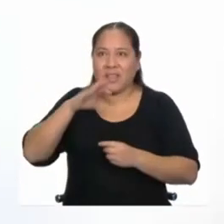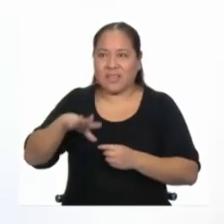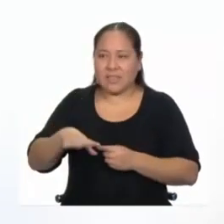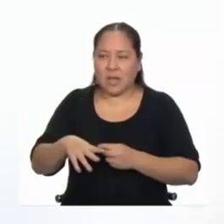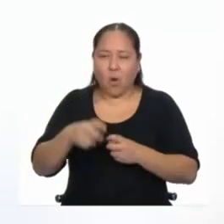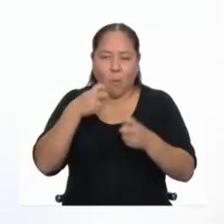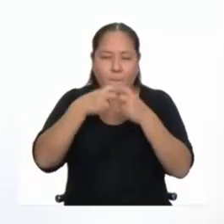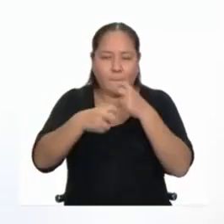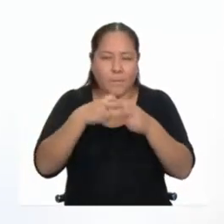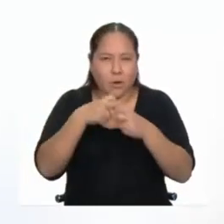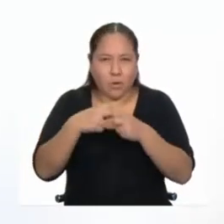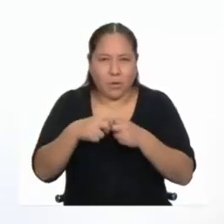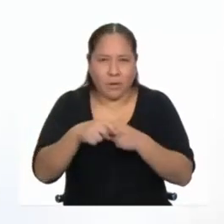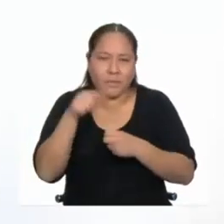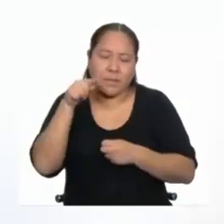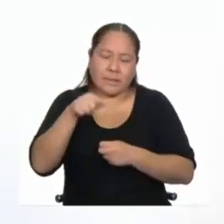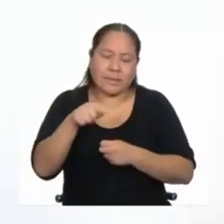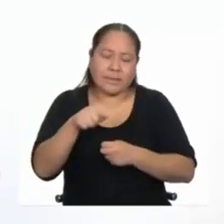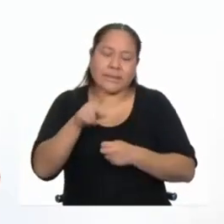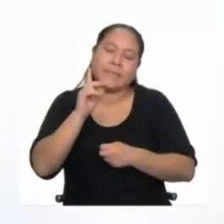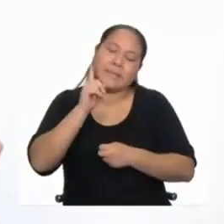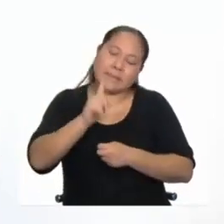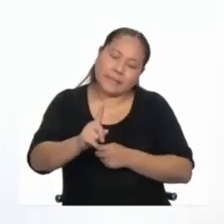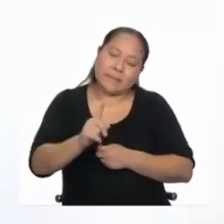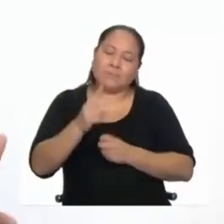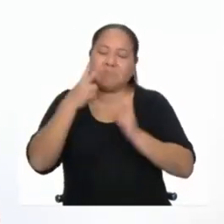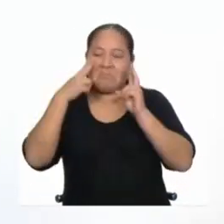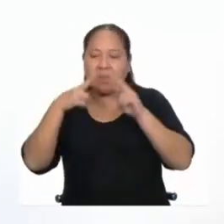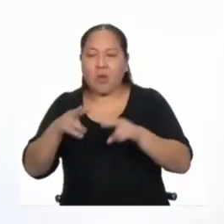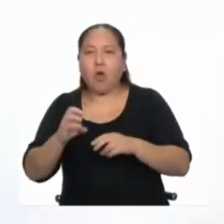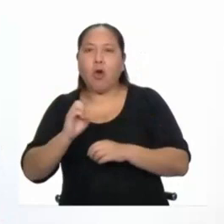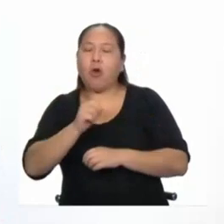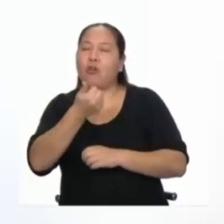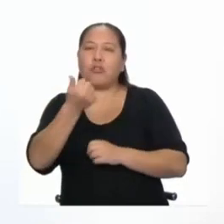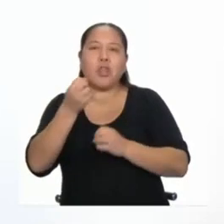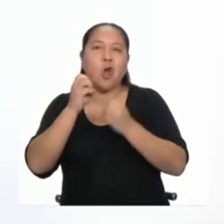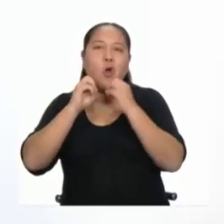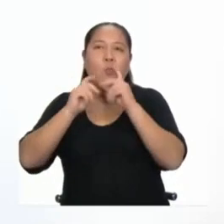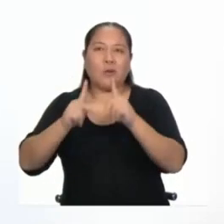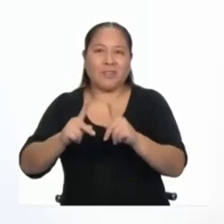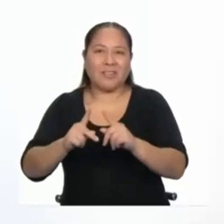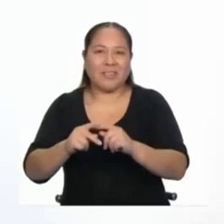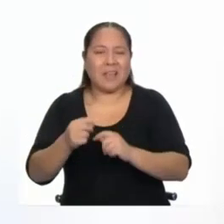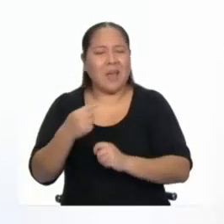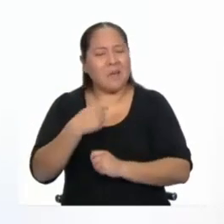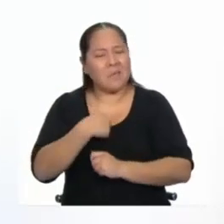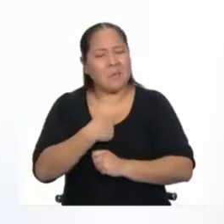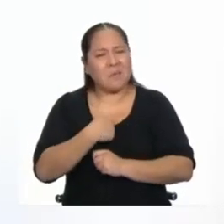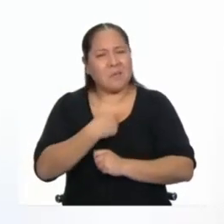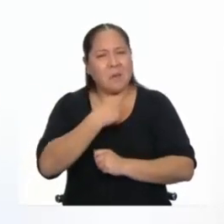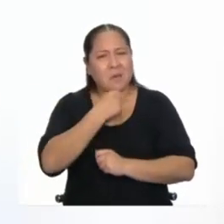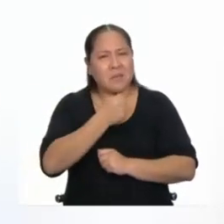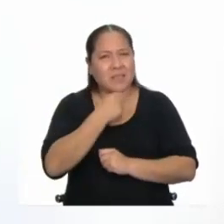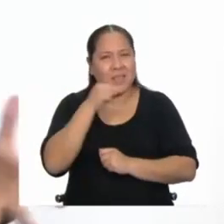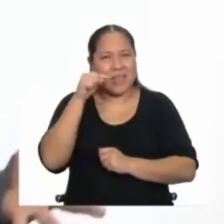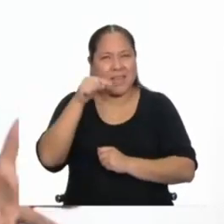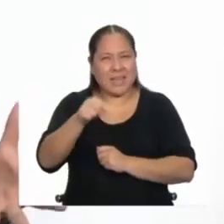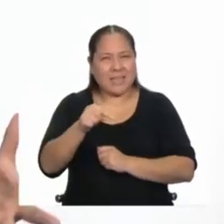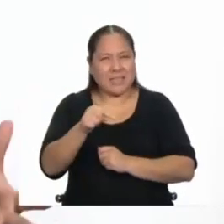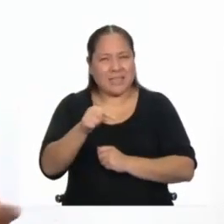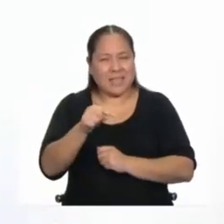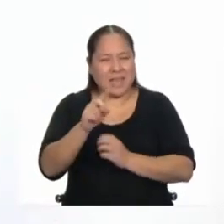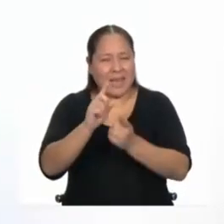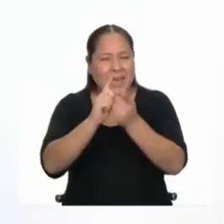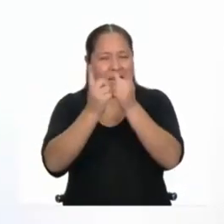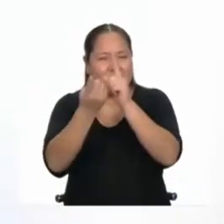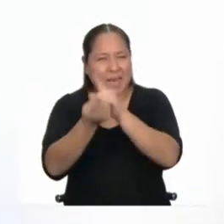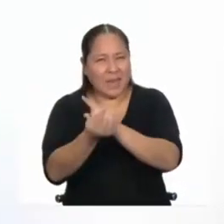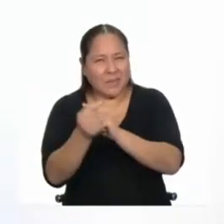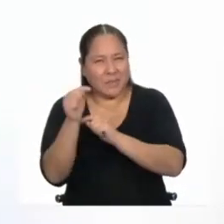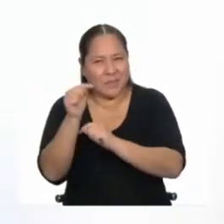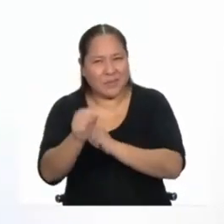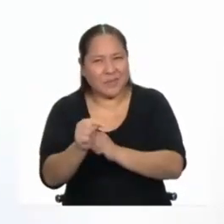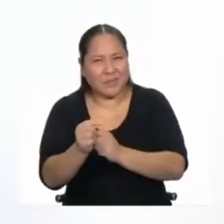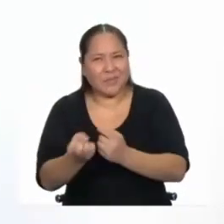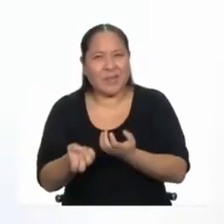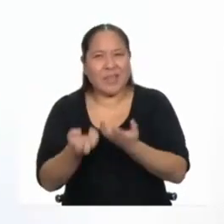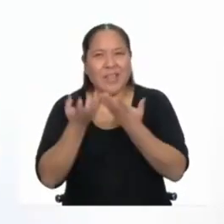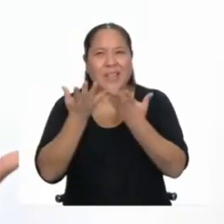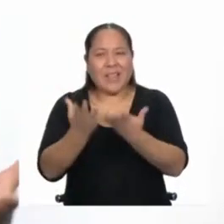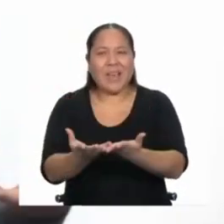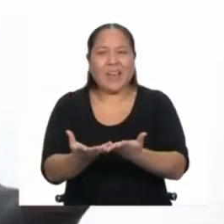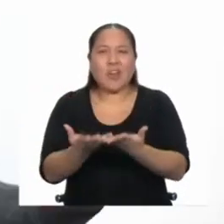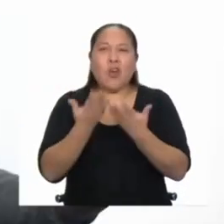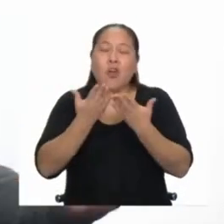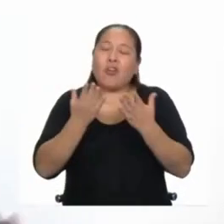un inconveniente, ella decía una oportunidad. A mí me parece que tan solo este pequeño gran cambio puede traer